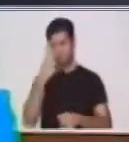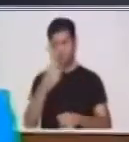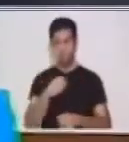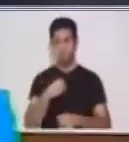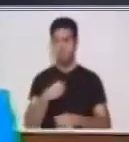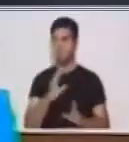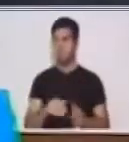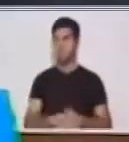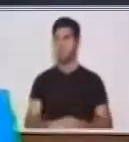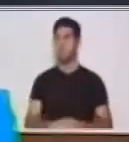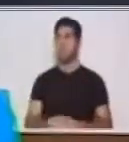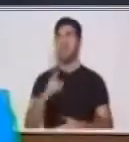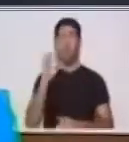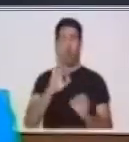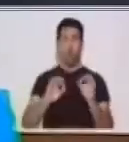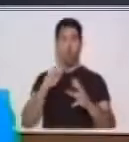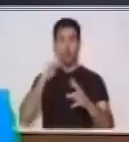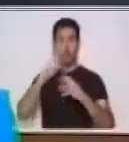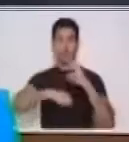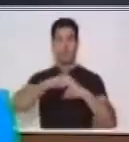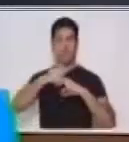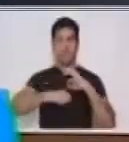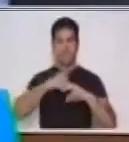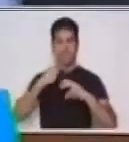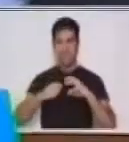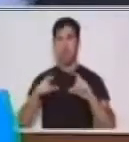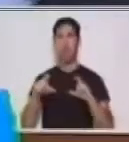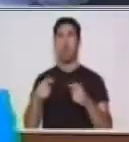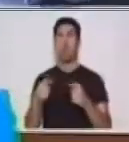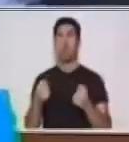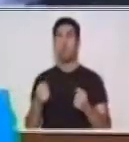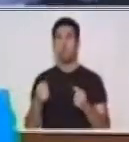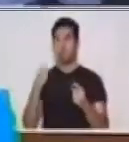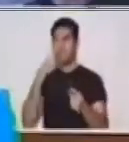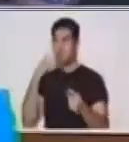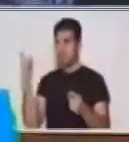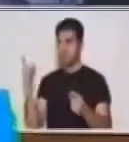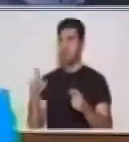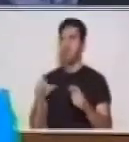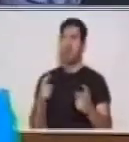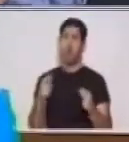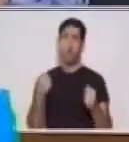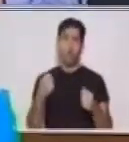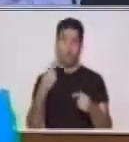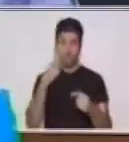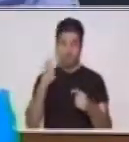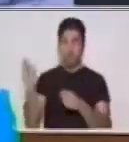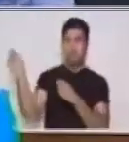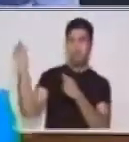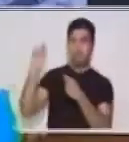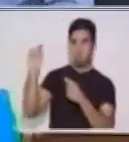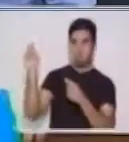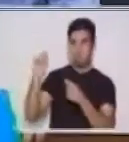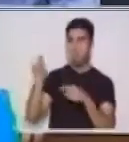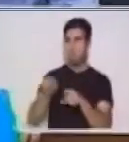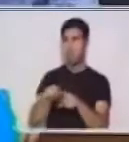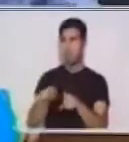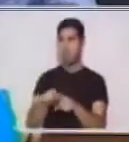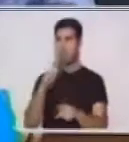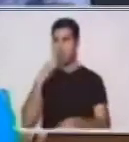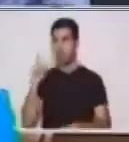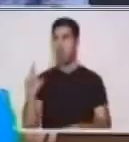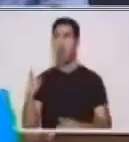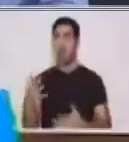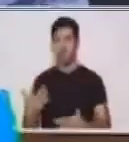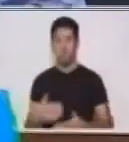Entonces, vamos a ver el procedimiento y vamos a observar cómo nos quedaría un barrilete. Entonces,